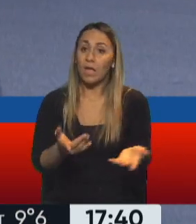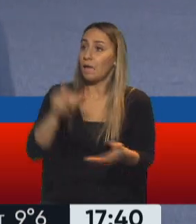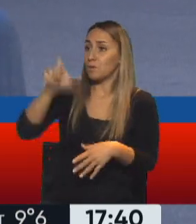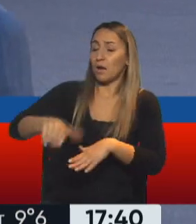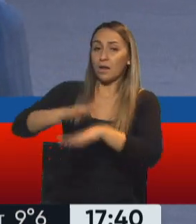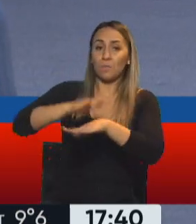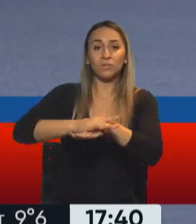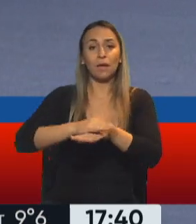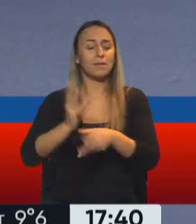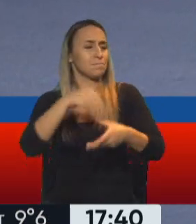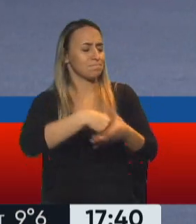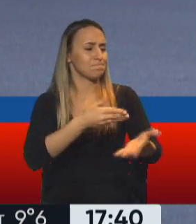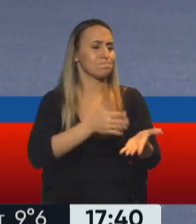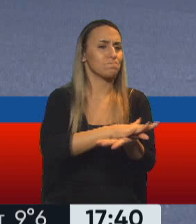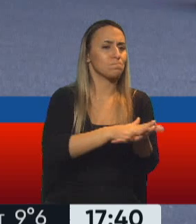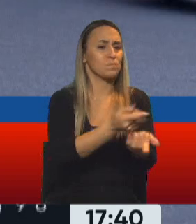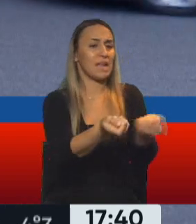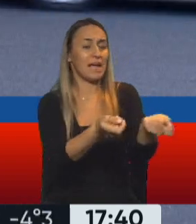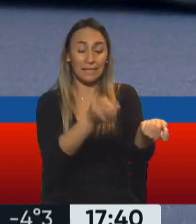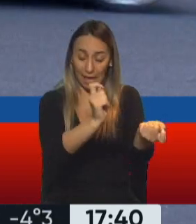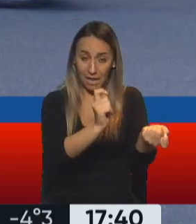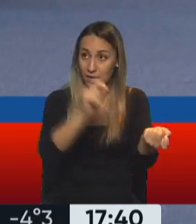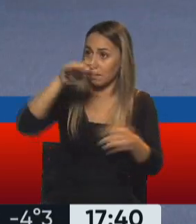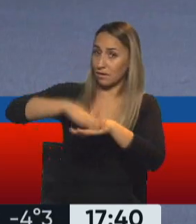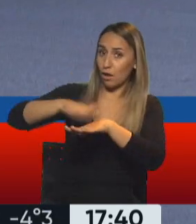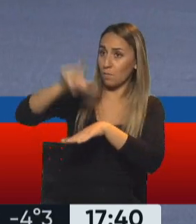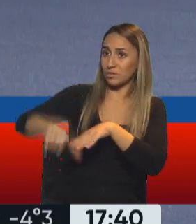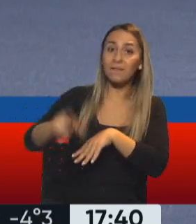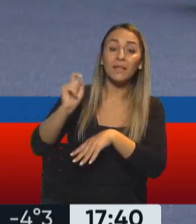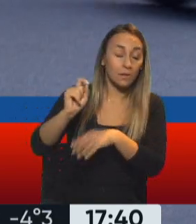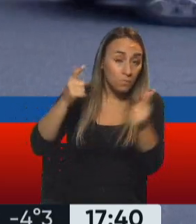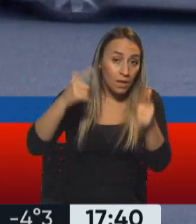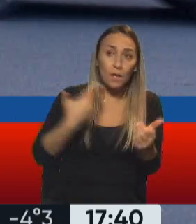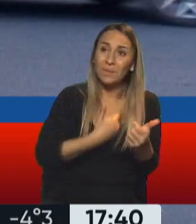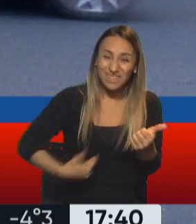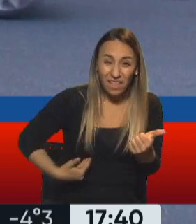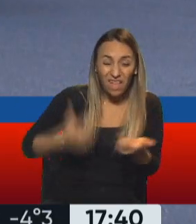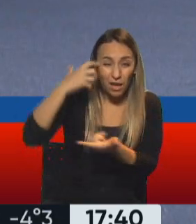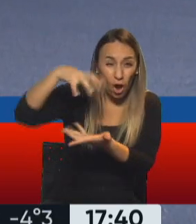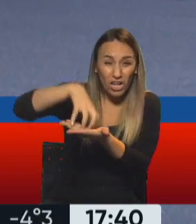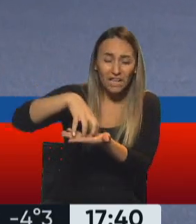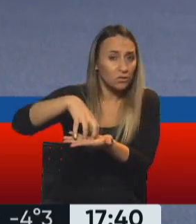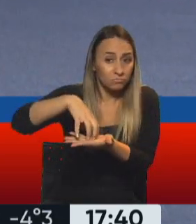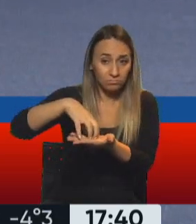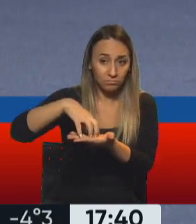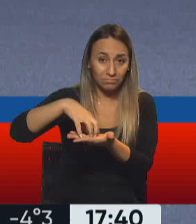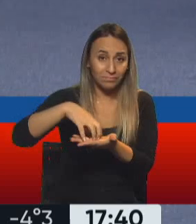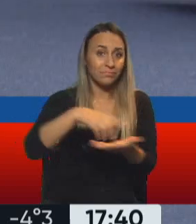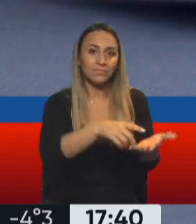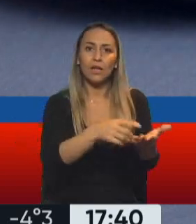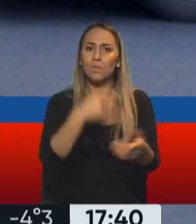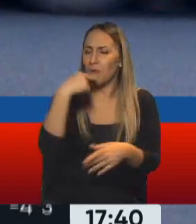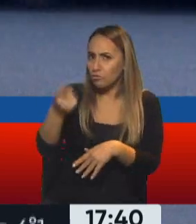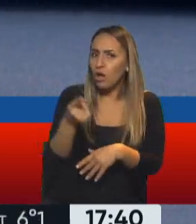resolver. No puede resolverlo el presidente. No puede resolverlo el Congreso. Lo tiene que resolver la pobre la corte. ¿El desplazo es una mujer, seguro? No, no lo sé.